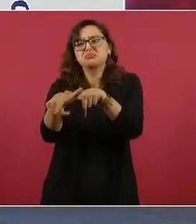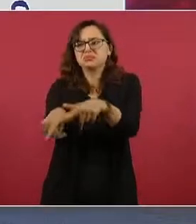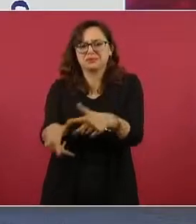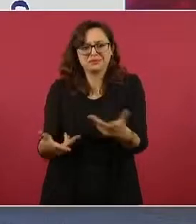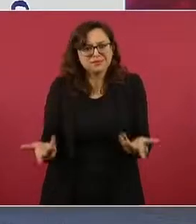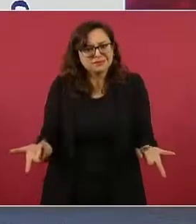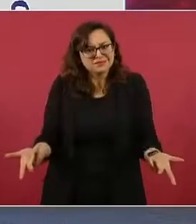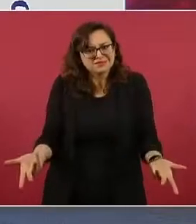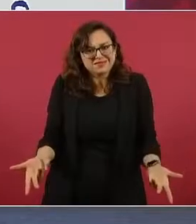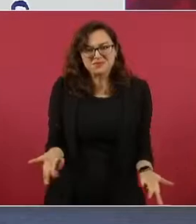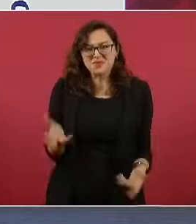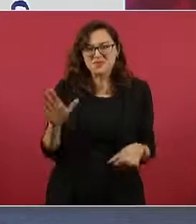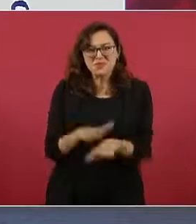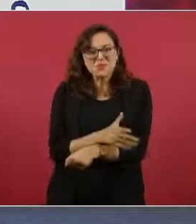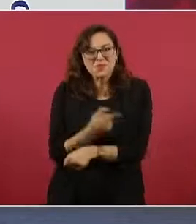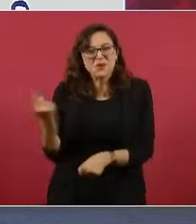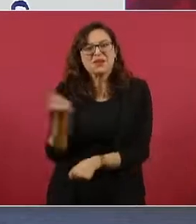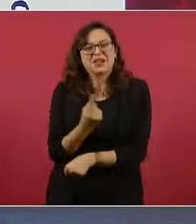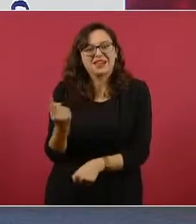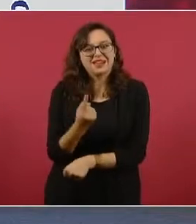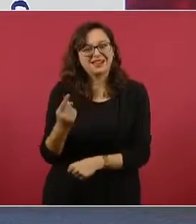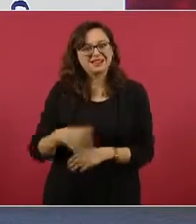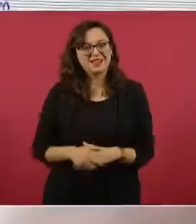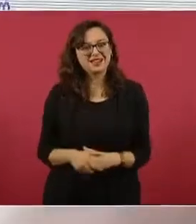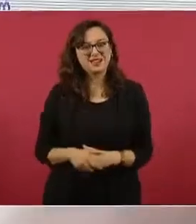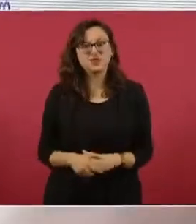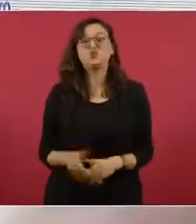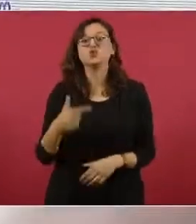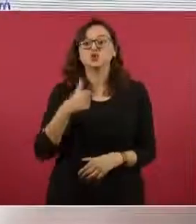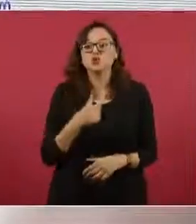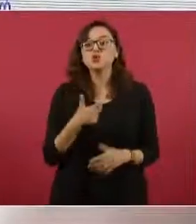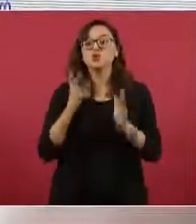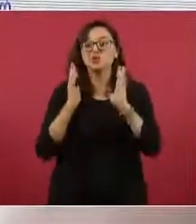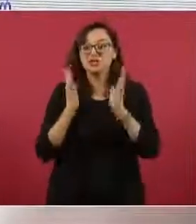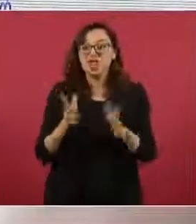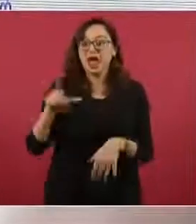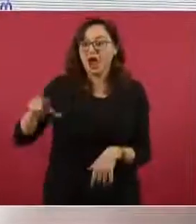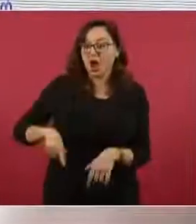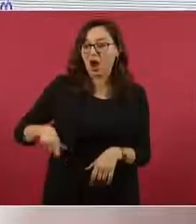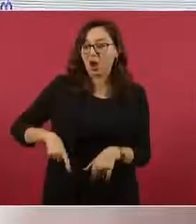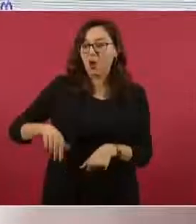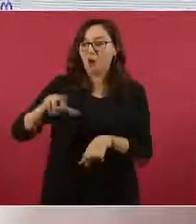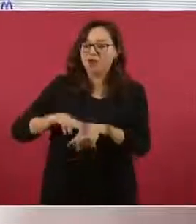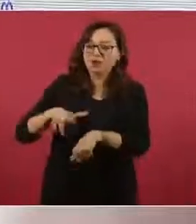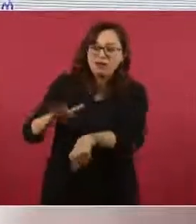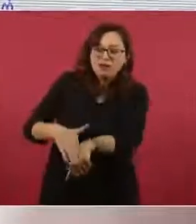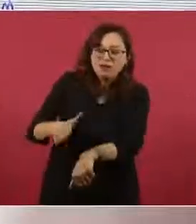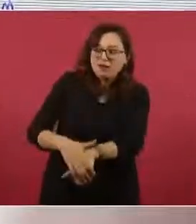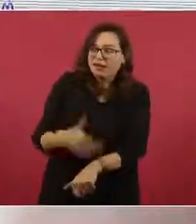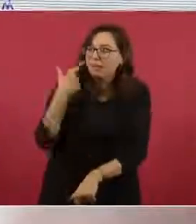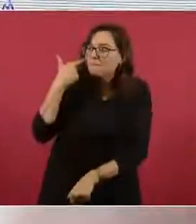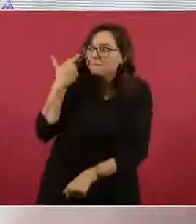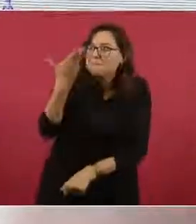Y le he pedido respetuosamente al gobernador que haga una evaluación